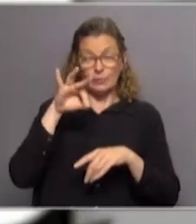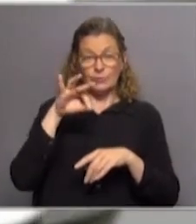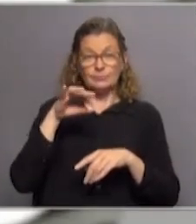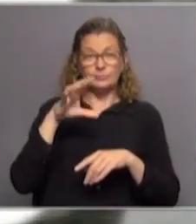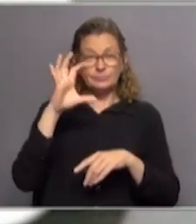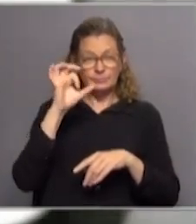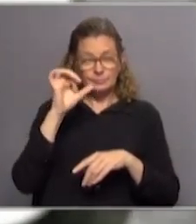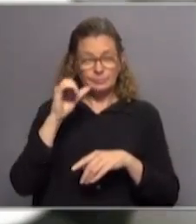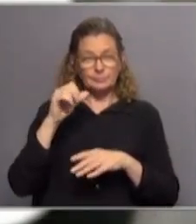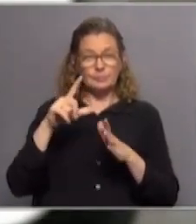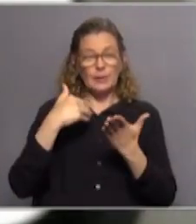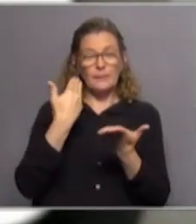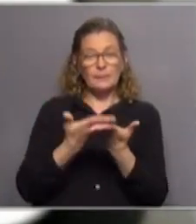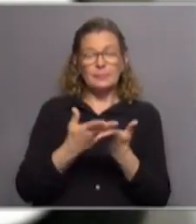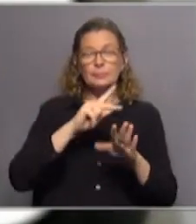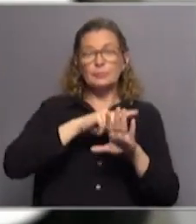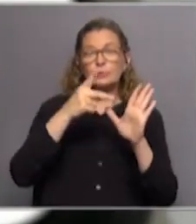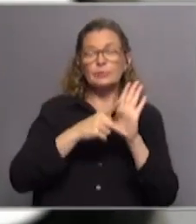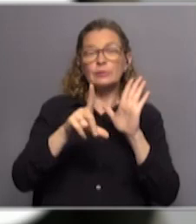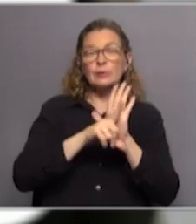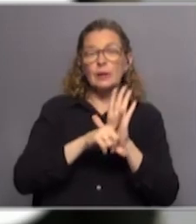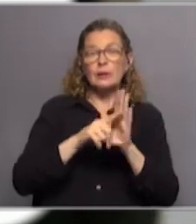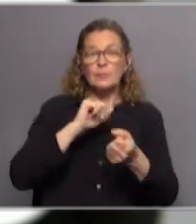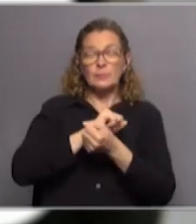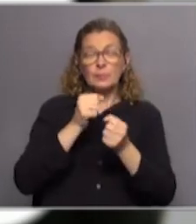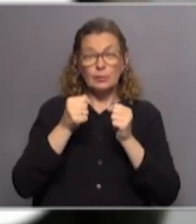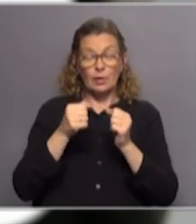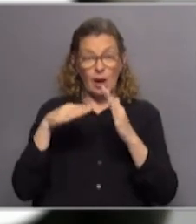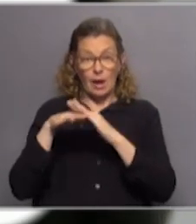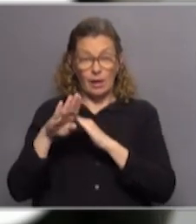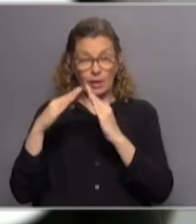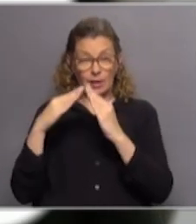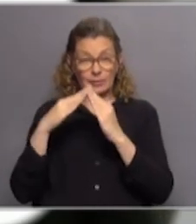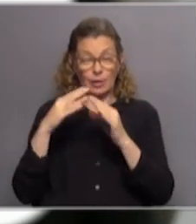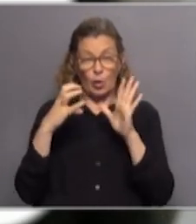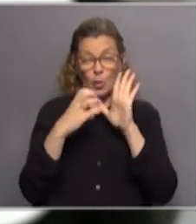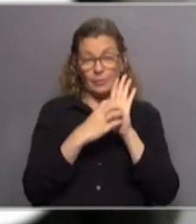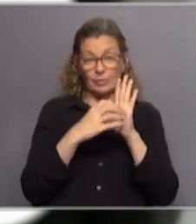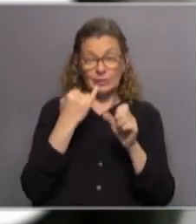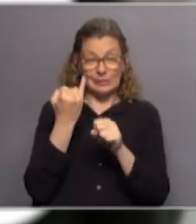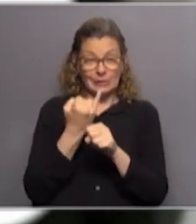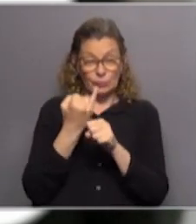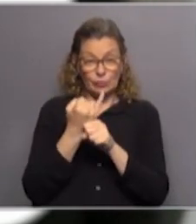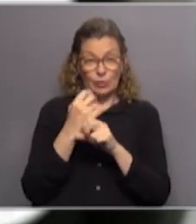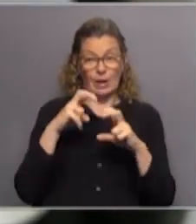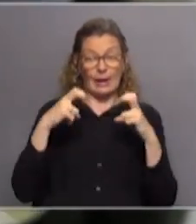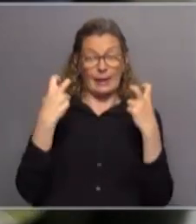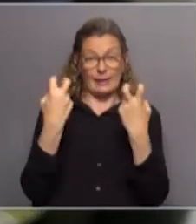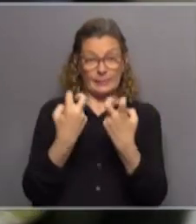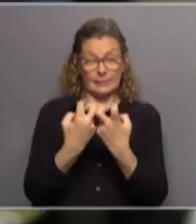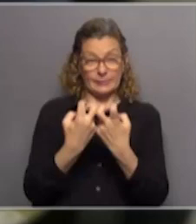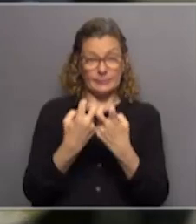presentaron un proyecto de ley sobre el régimen de prisión domiciliaria que está tratando la Comisión de Constitución y Legislación de la Cámara Alta.